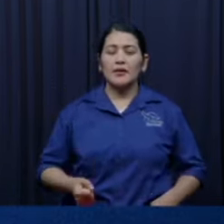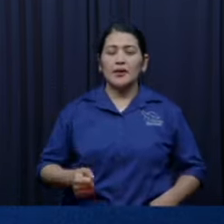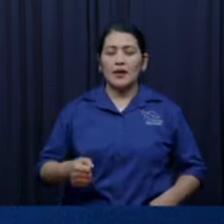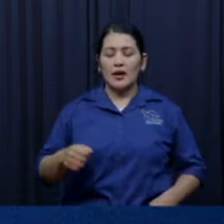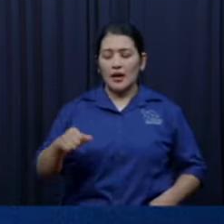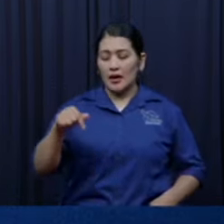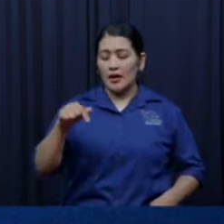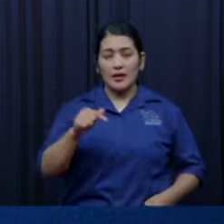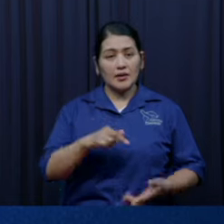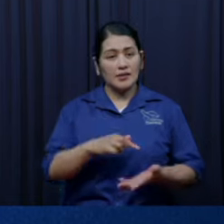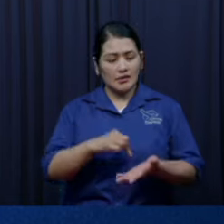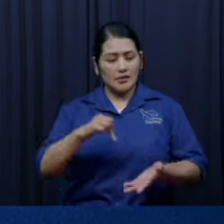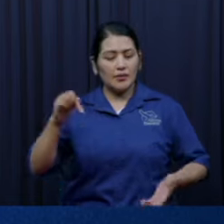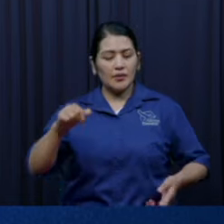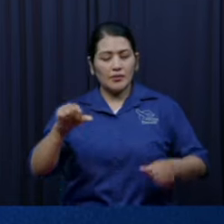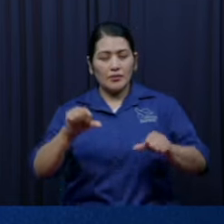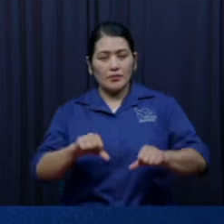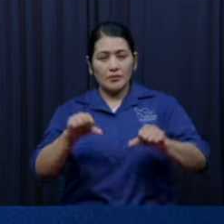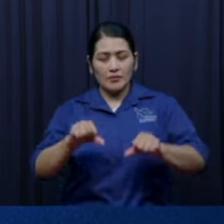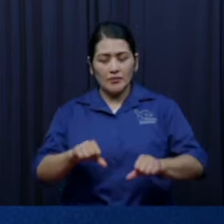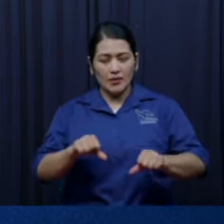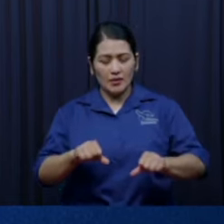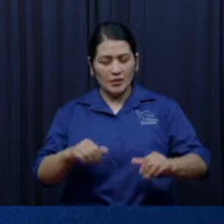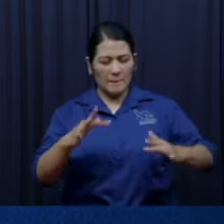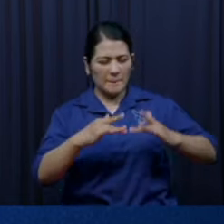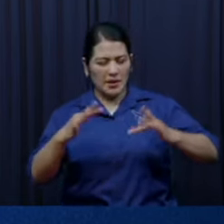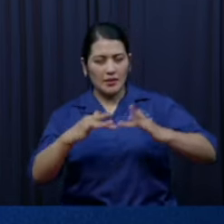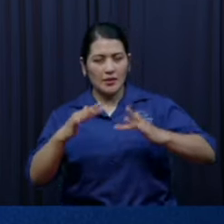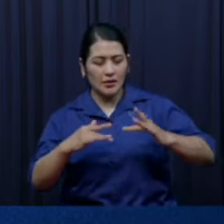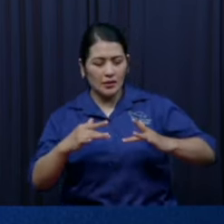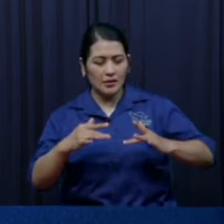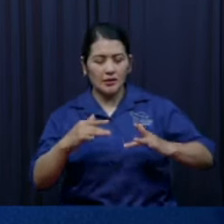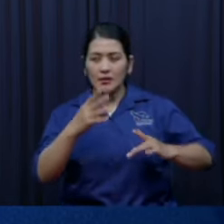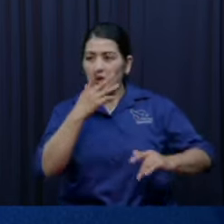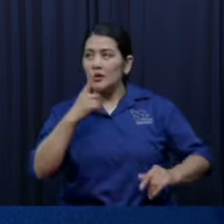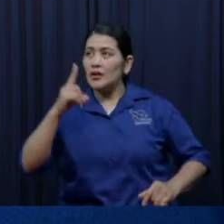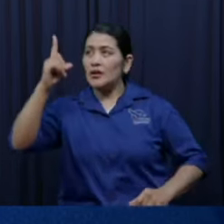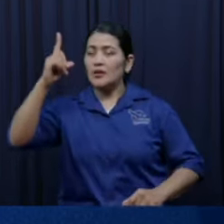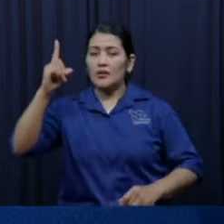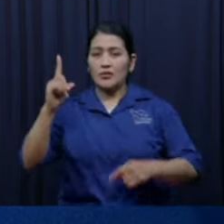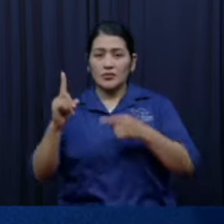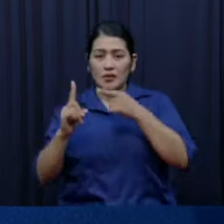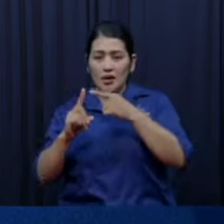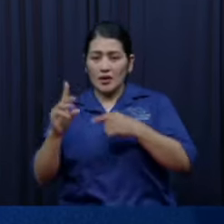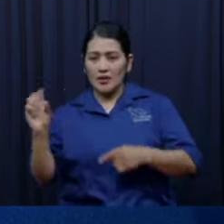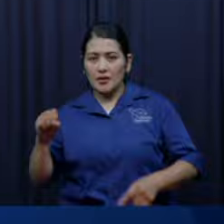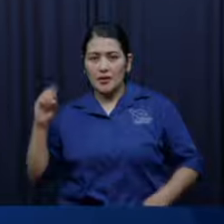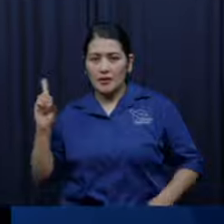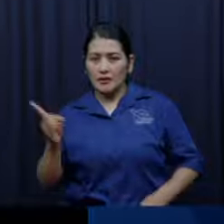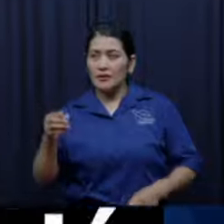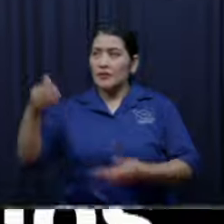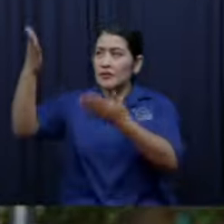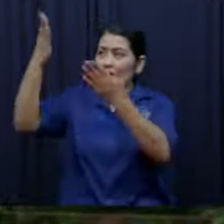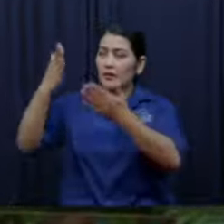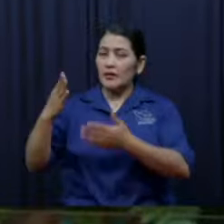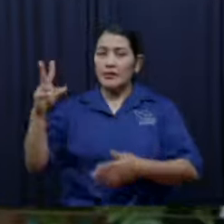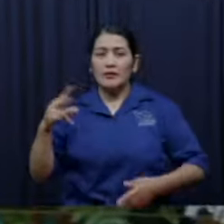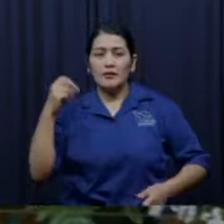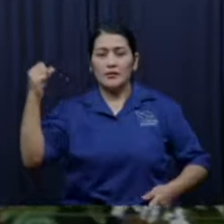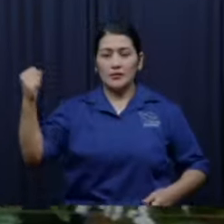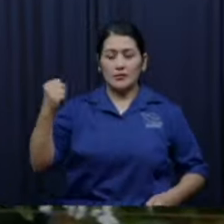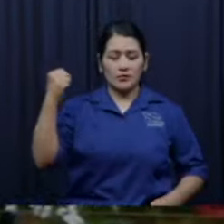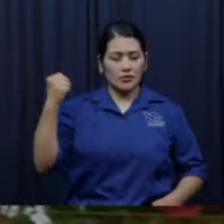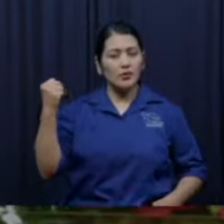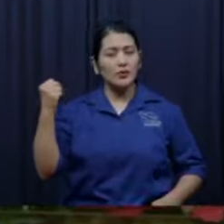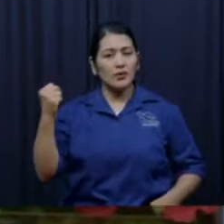quiere decir también es un lugar en donde se trilla es un lugar en donde se lleva interesante lo